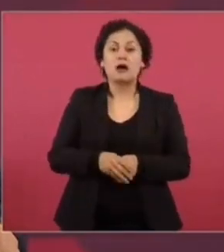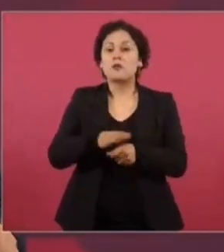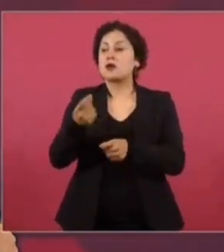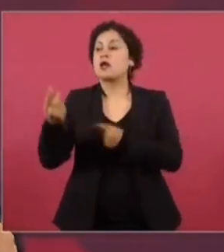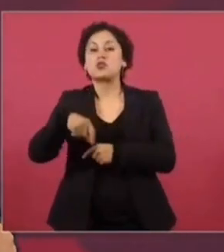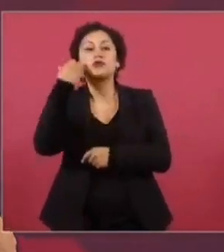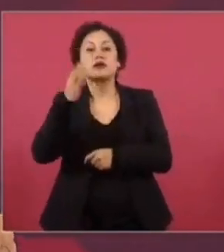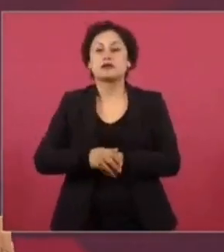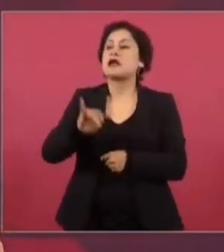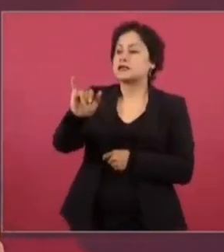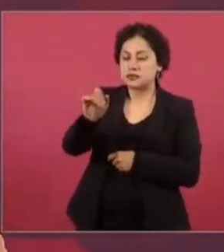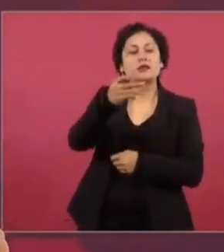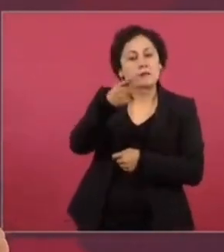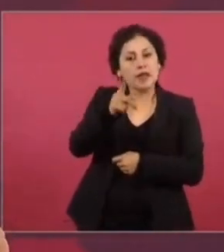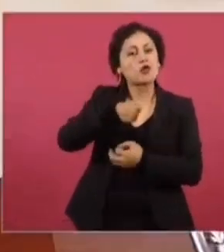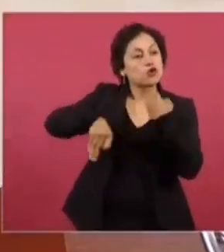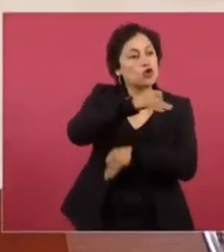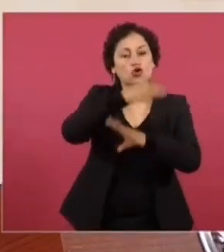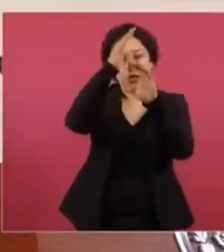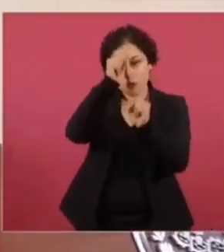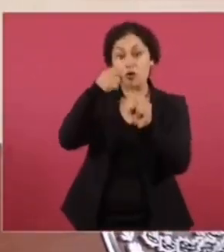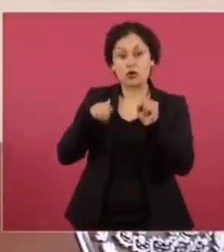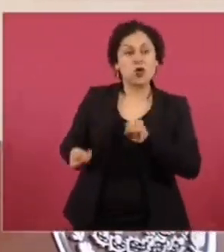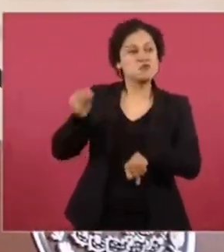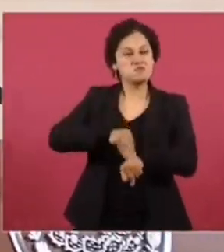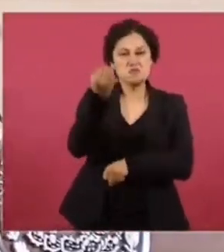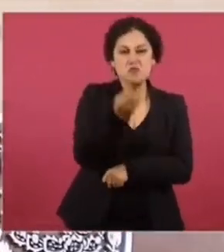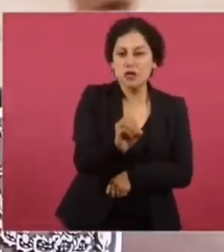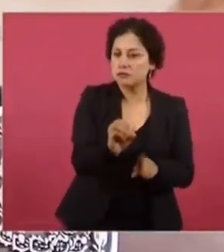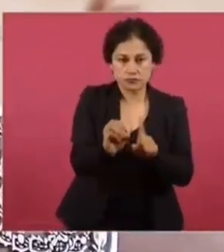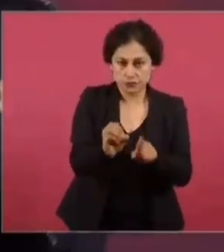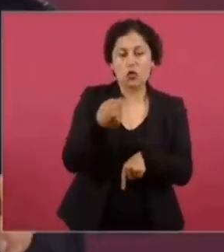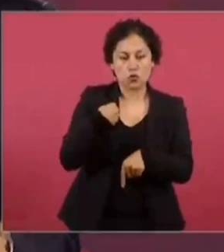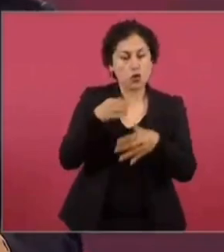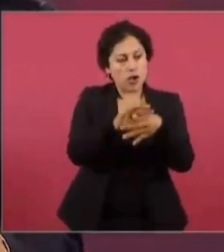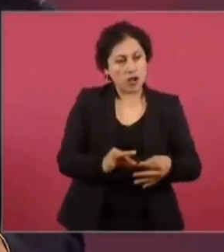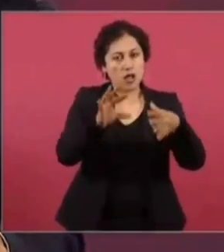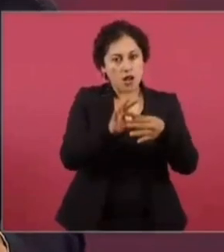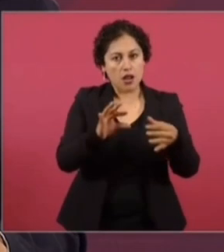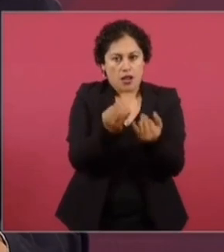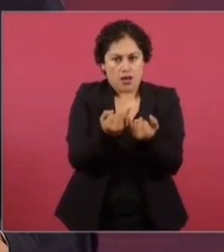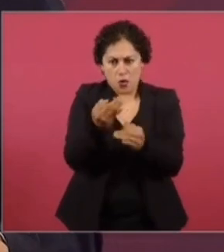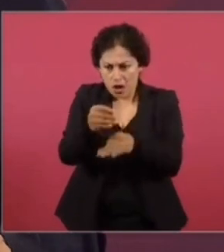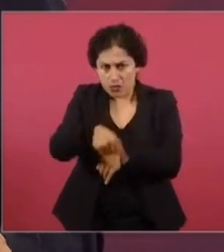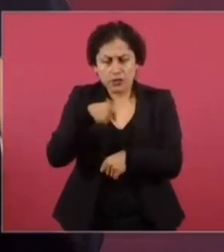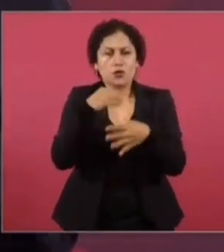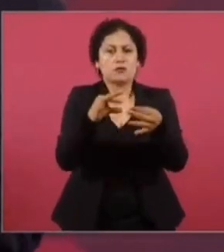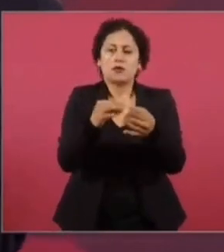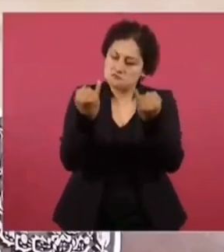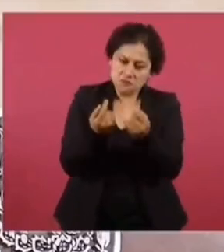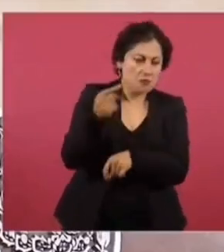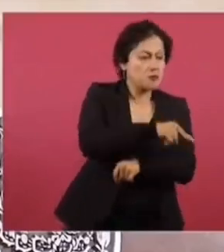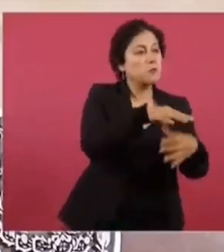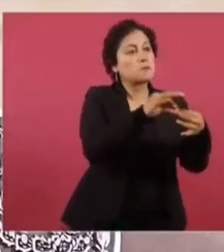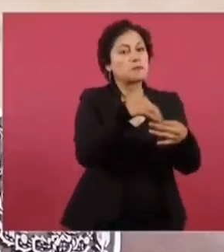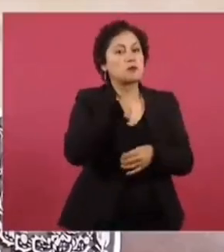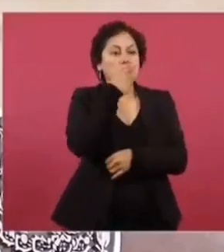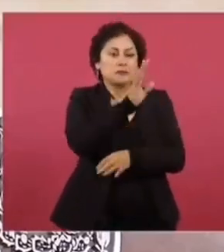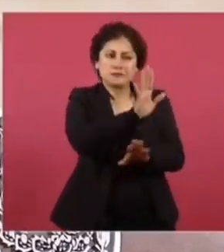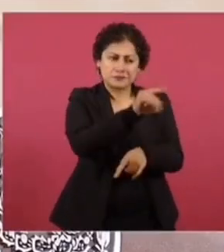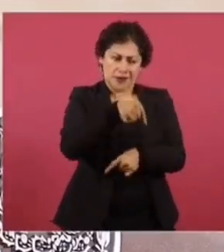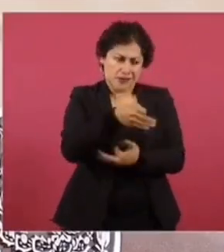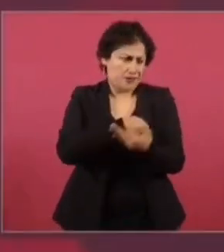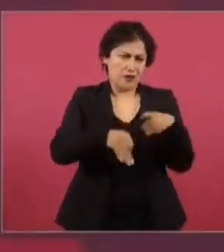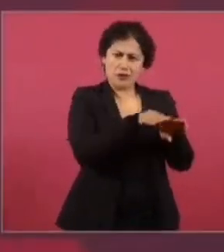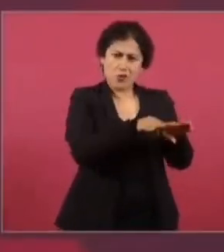pero todos estuvieron de acuerdo, porque yo hice un razonamiento, no fue una imposición, argumenté, así como lo estoy haciendo ahora. Y les dije, no, aquí